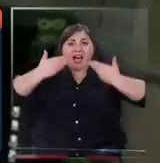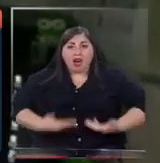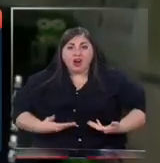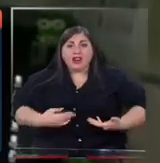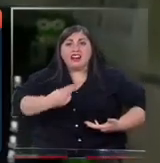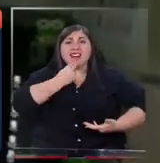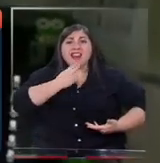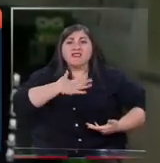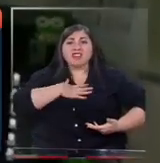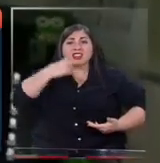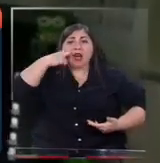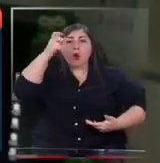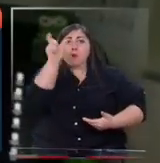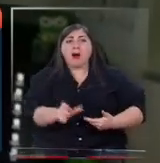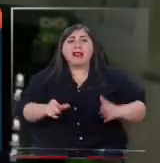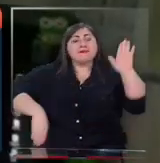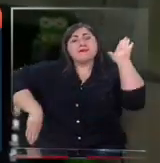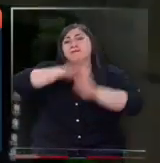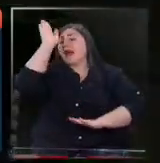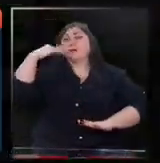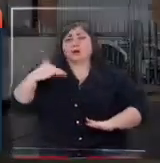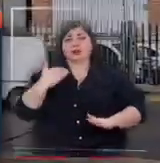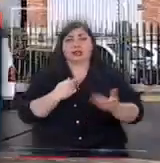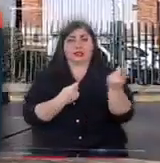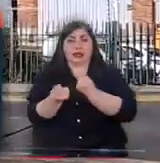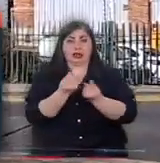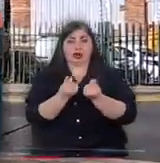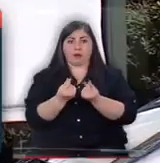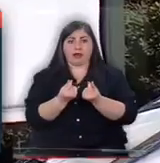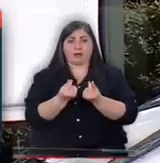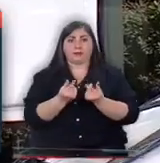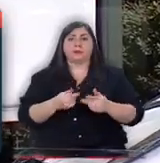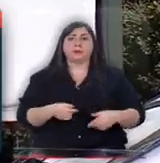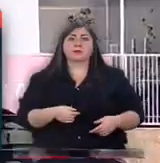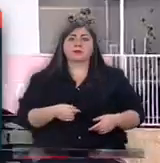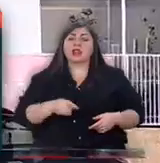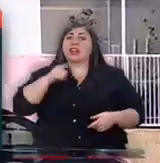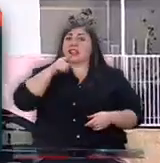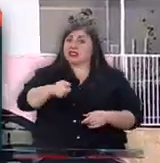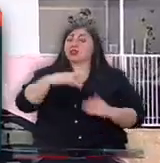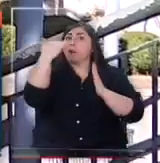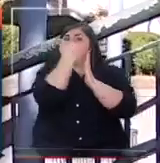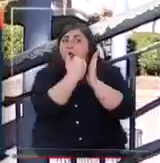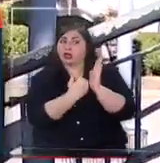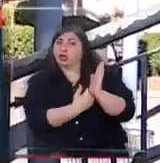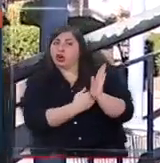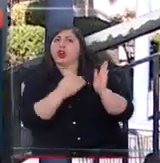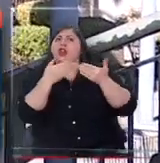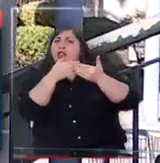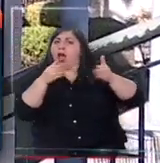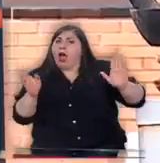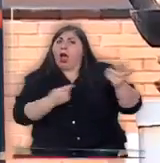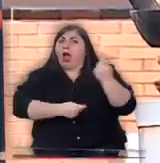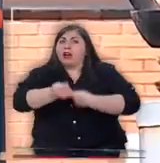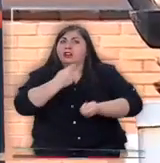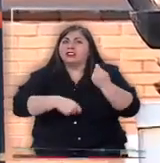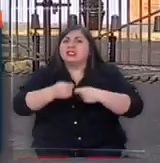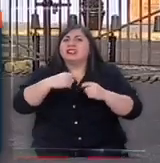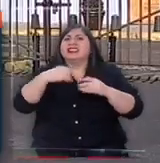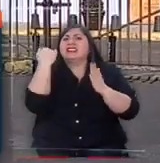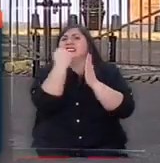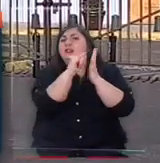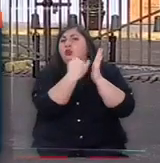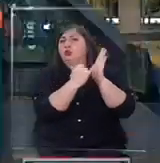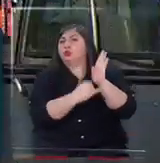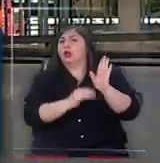humana vale mucho más que la economía. Son parte de las reacciones al protocolo de reapertura del comercio instrucciones que emanan